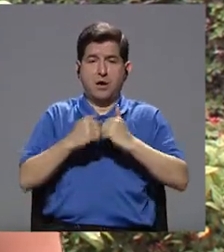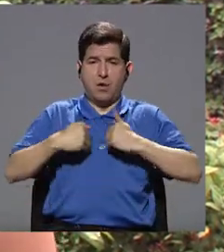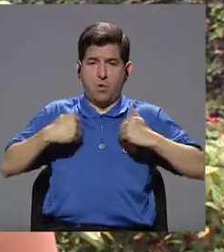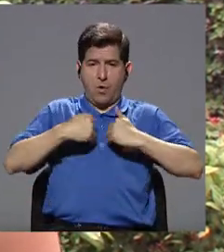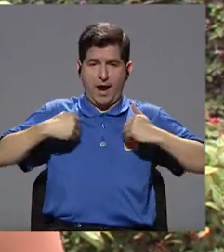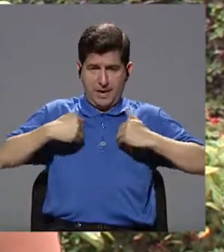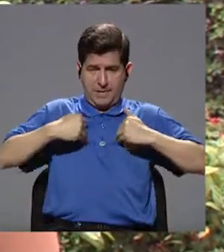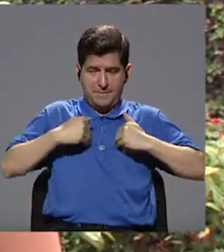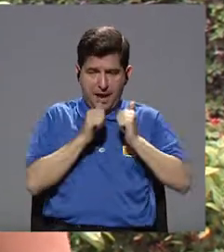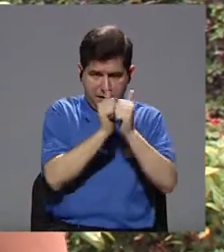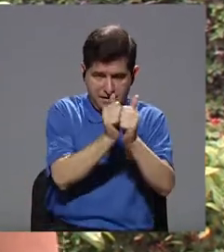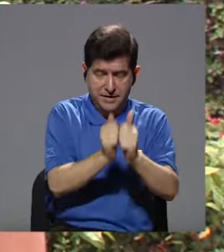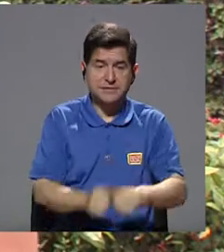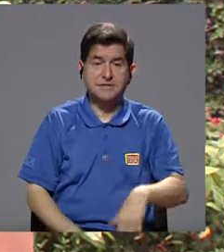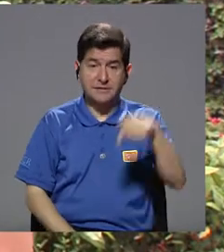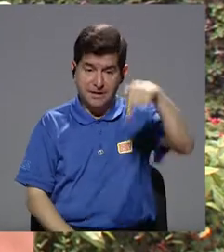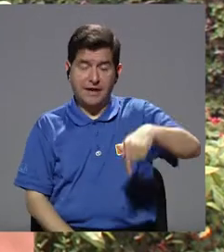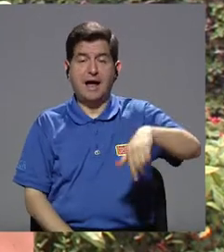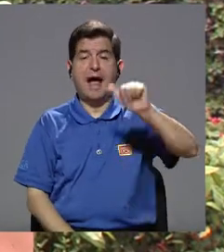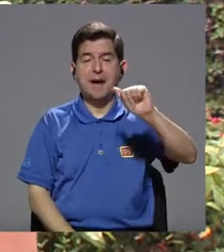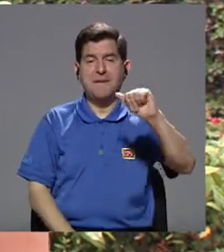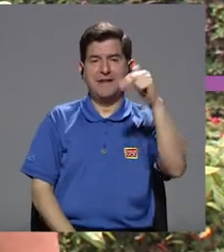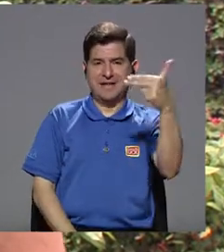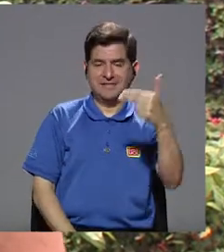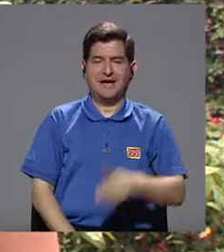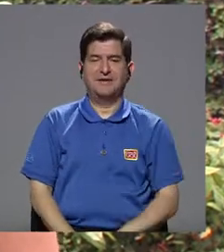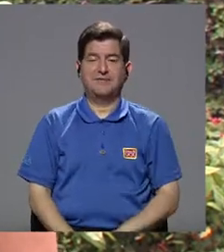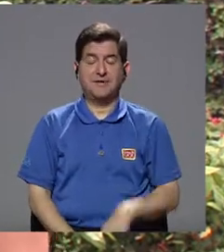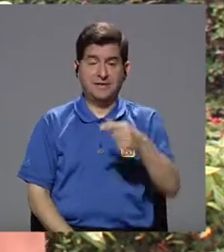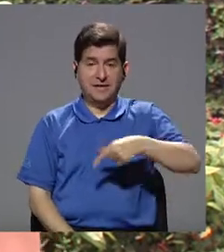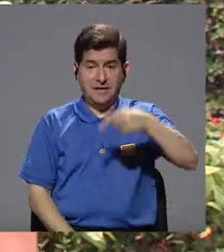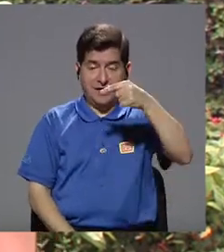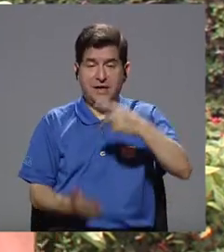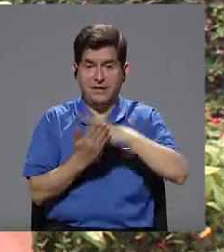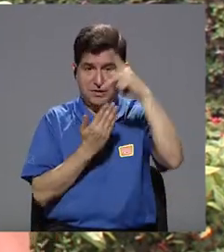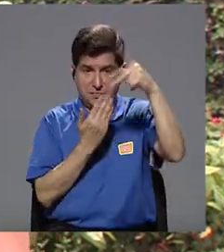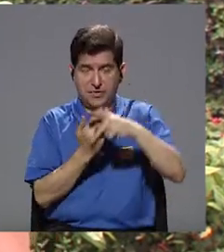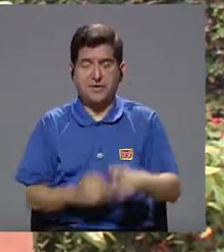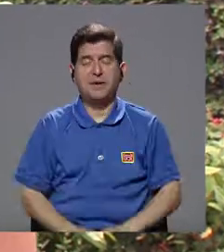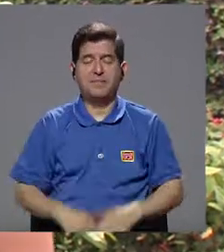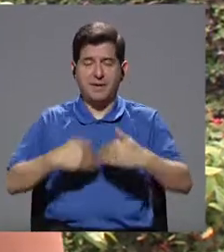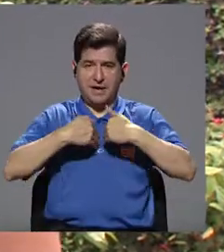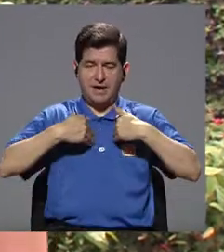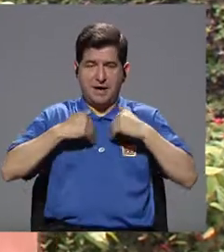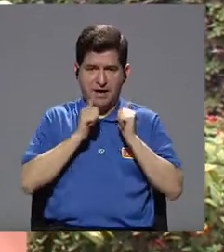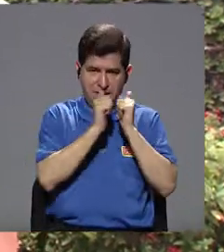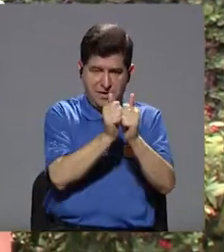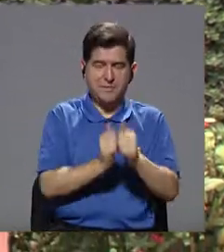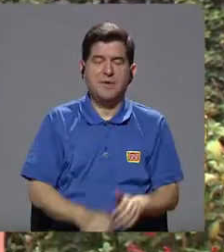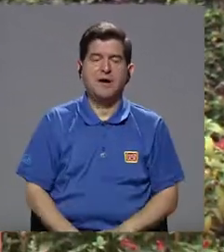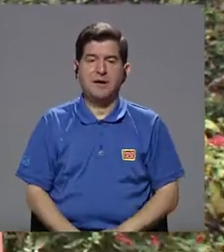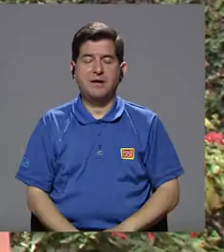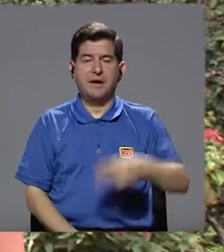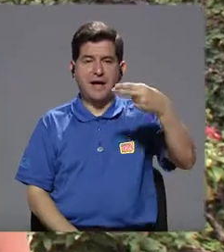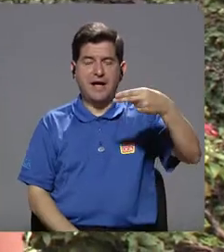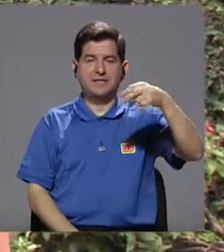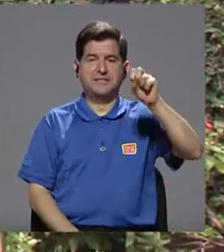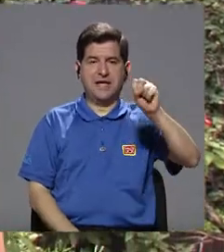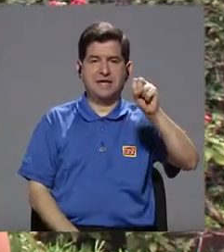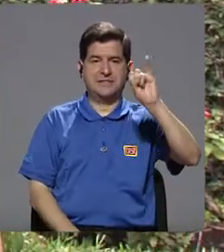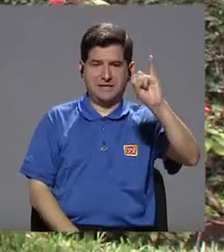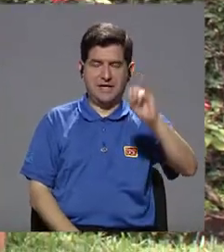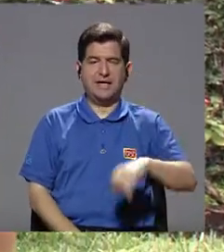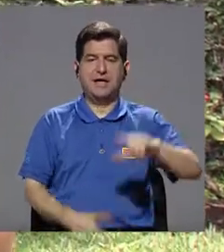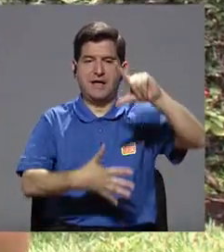de compañía. Estamos en la compañía de Amanda Chávez, ella es gerente del programa de animales de compañía de la Humane Society